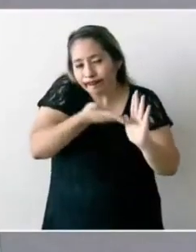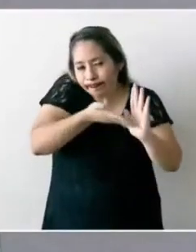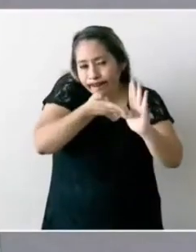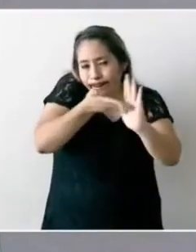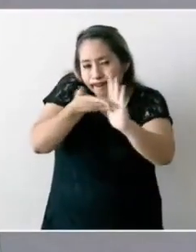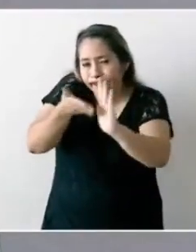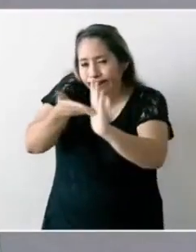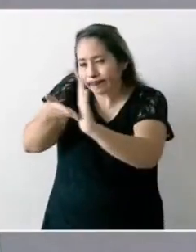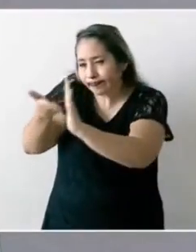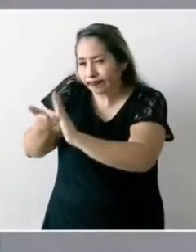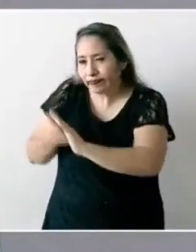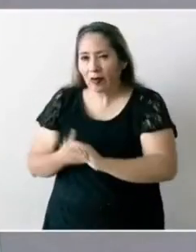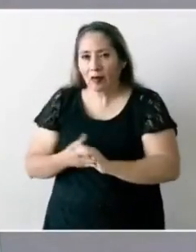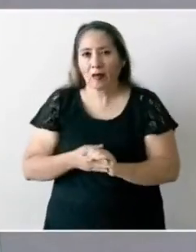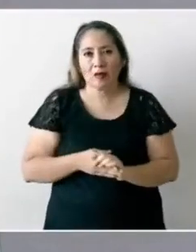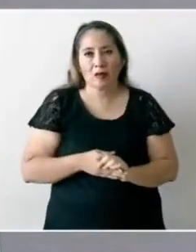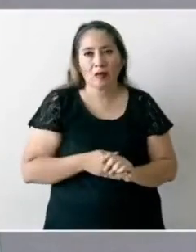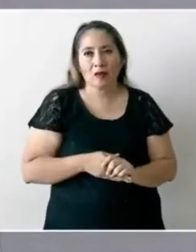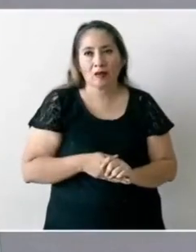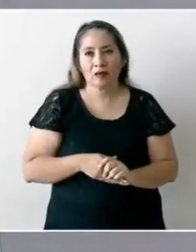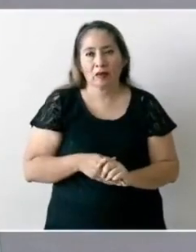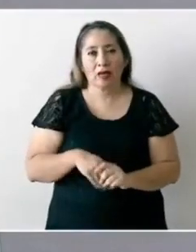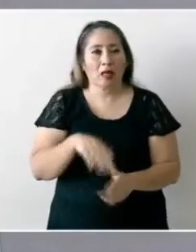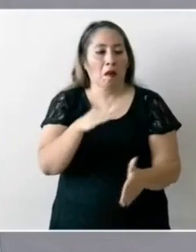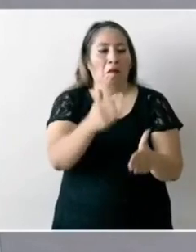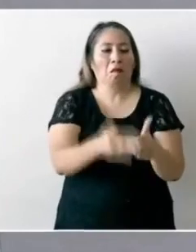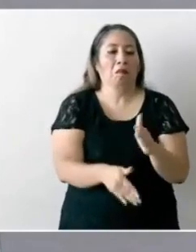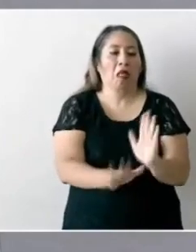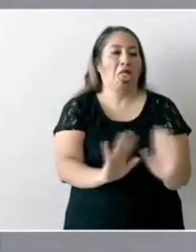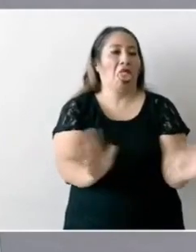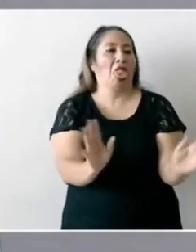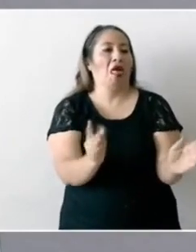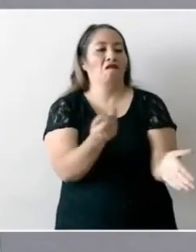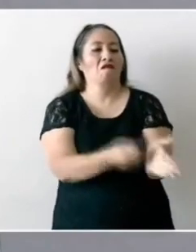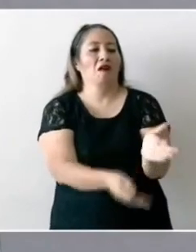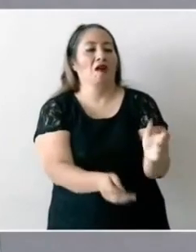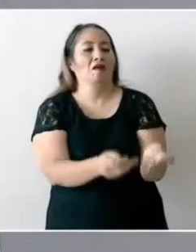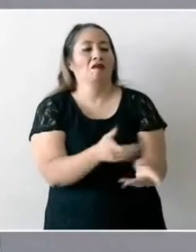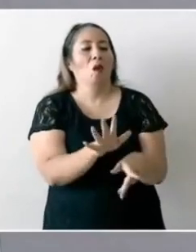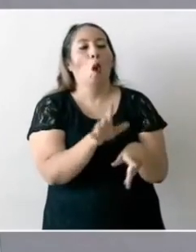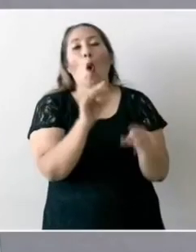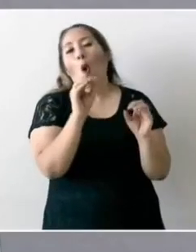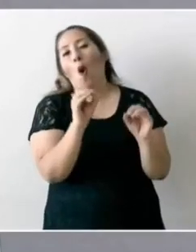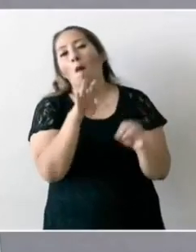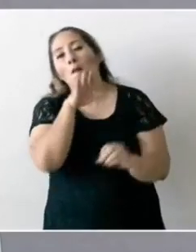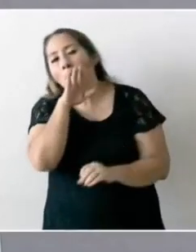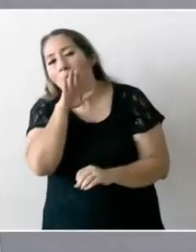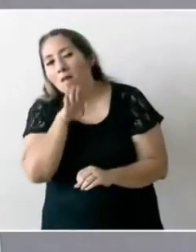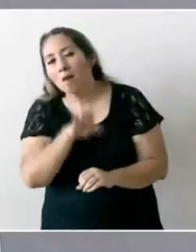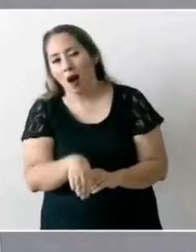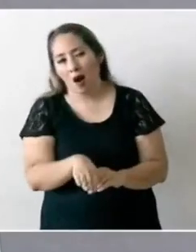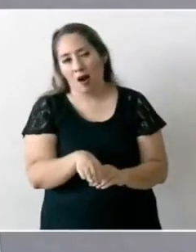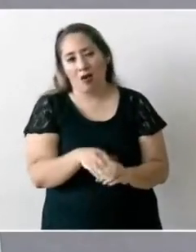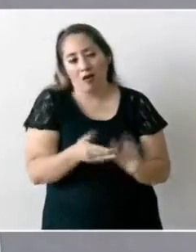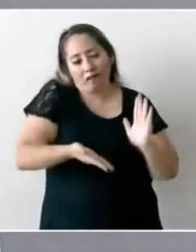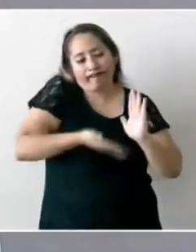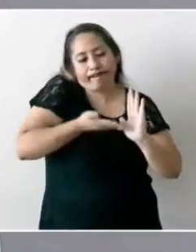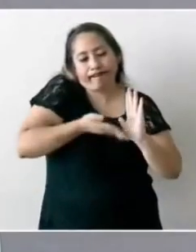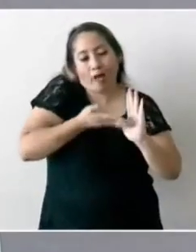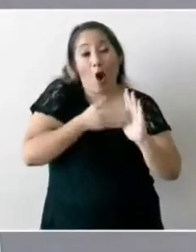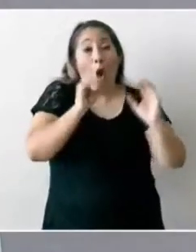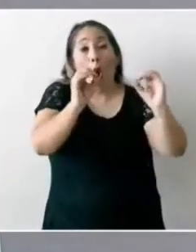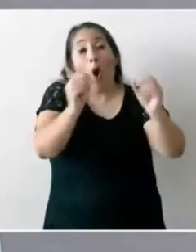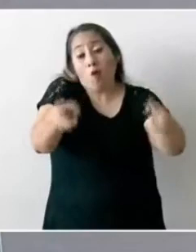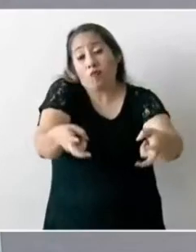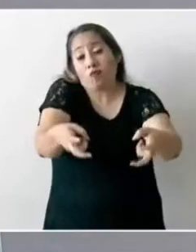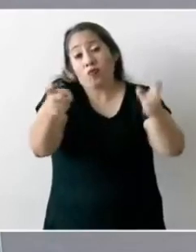quedaba sin terminar o mal hecha o se robaban